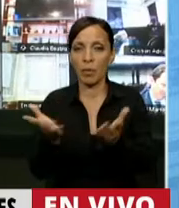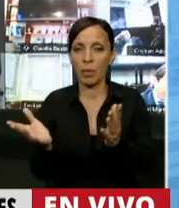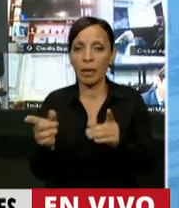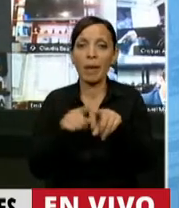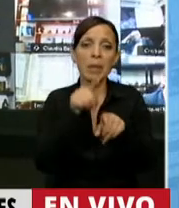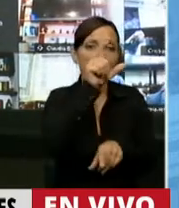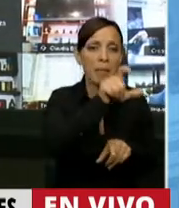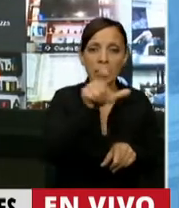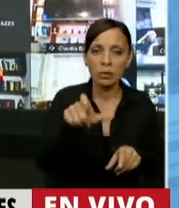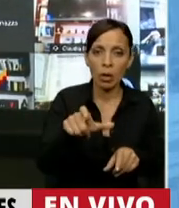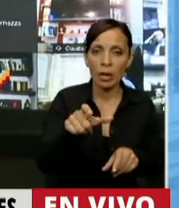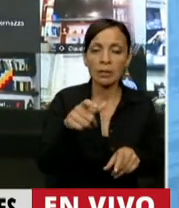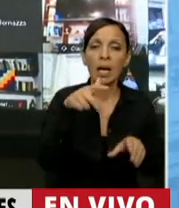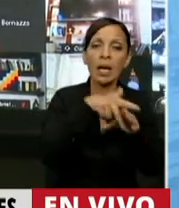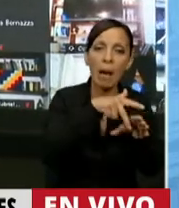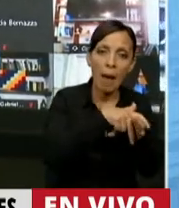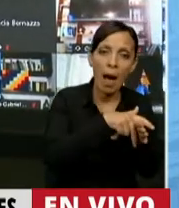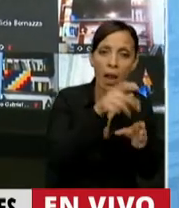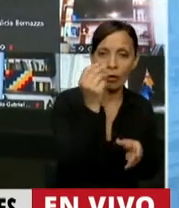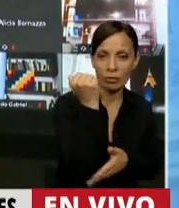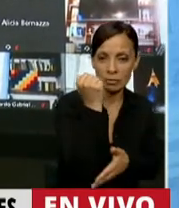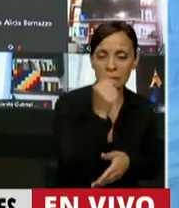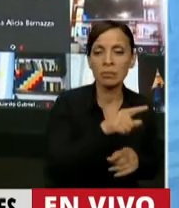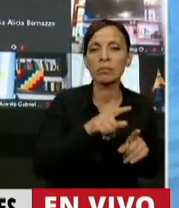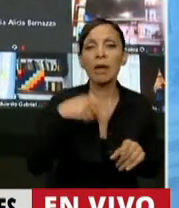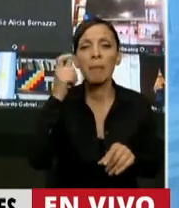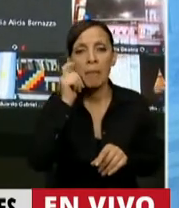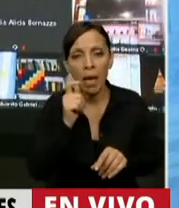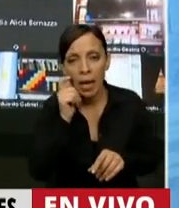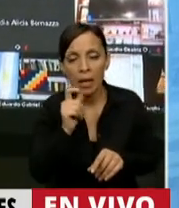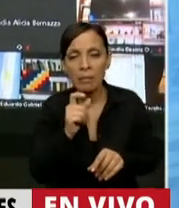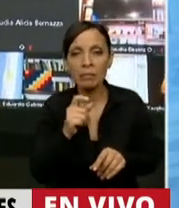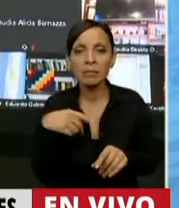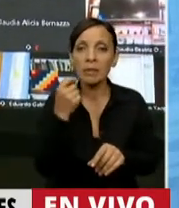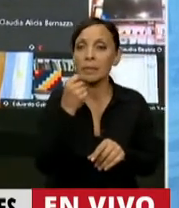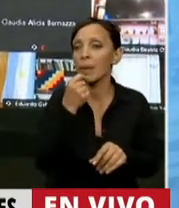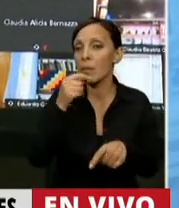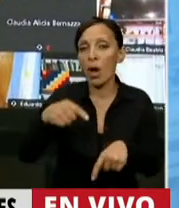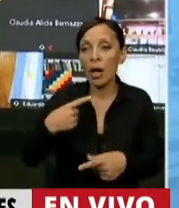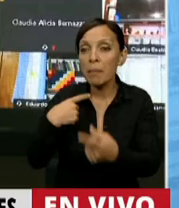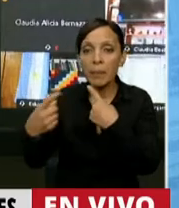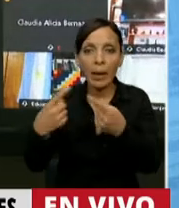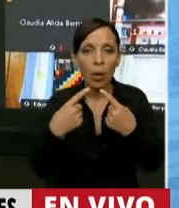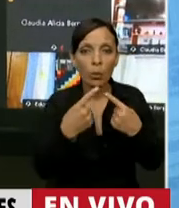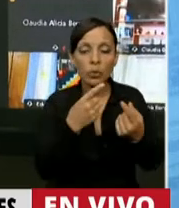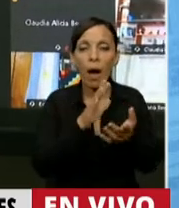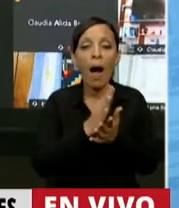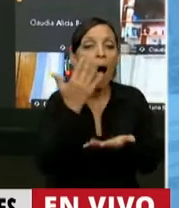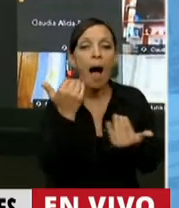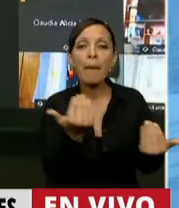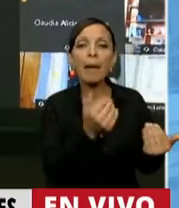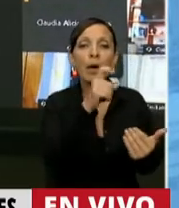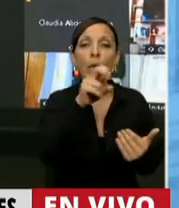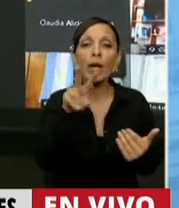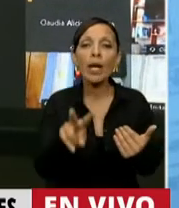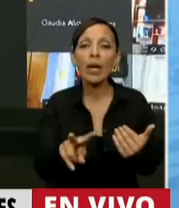Menem, los funcionarios de todos ellos, que si uno empieza acá a preguntar, por ejemplo, los currículum, nos vamos a